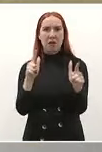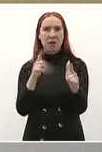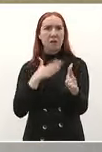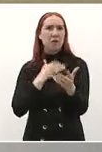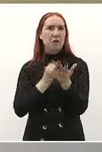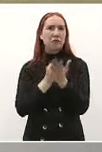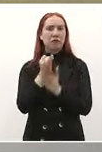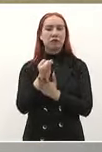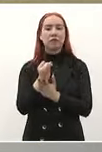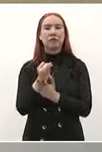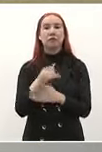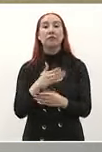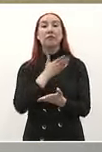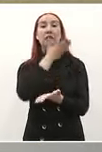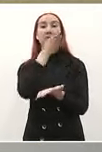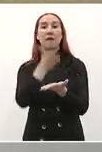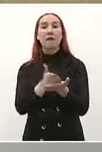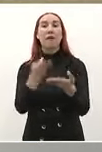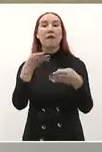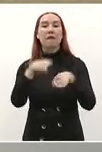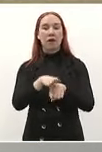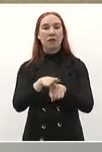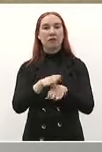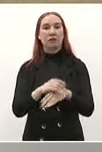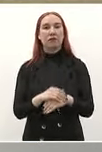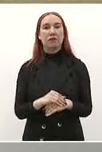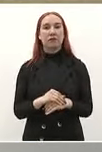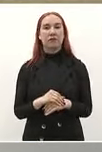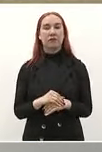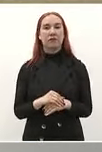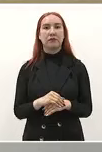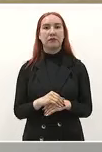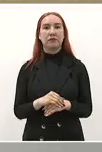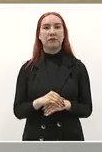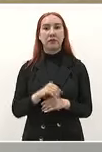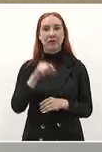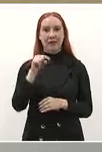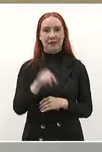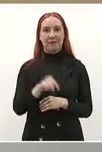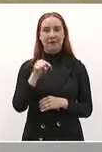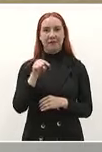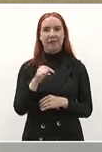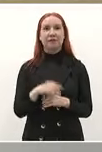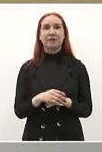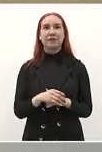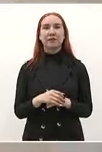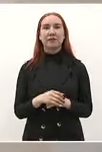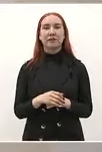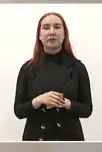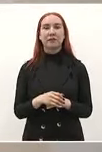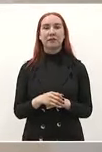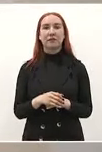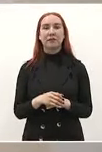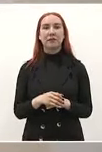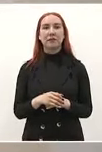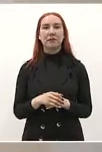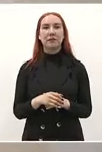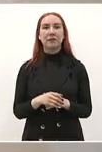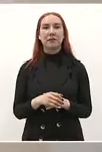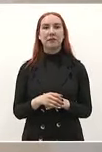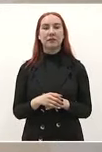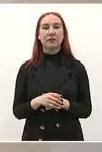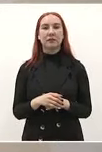cuantos sucursales ya lo dijo aquí la molli pero lo voy a repetir porque no